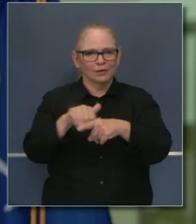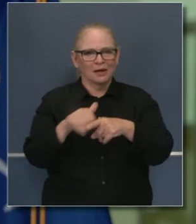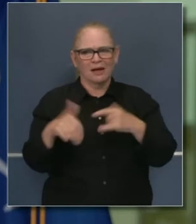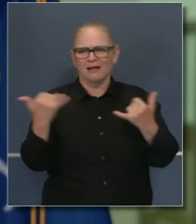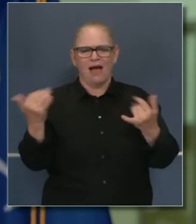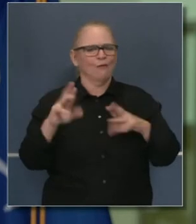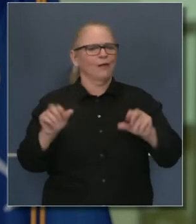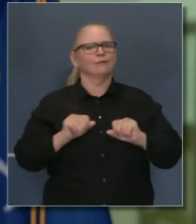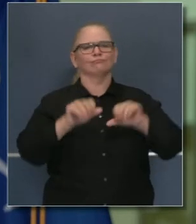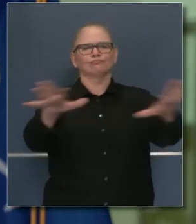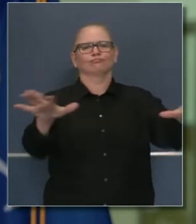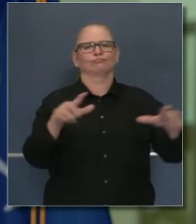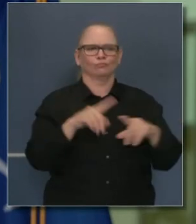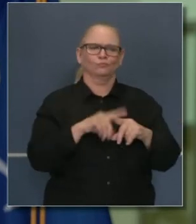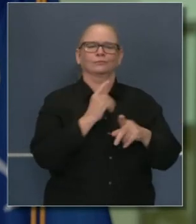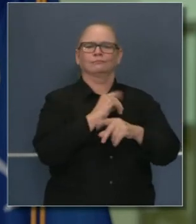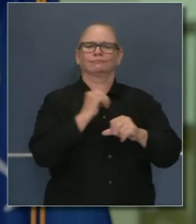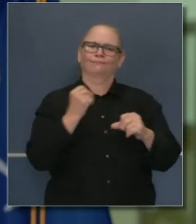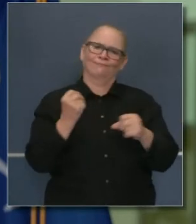ellos en el campo trabajando.